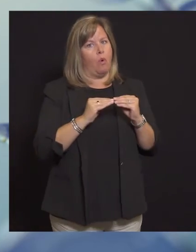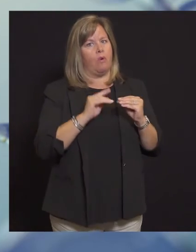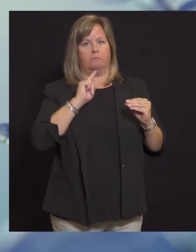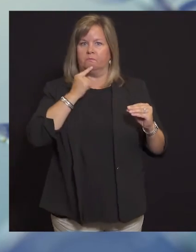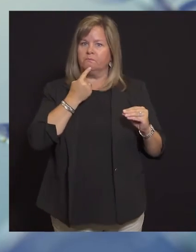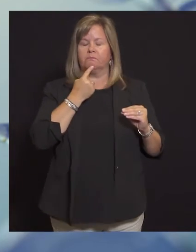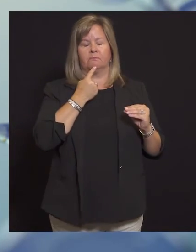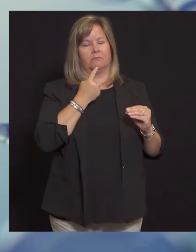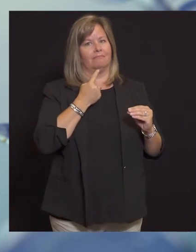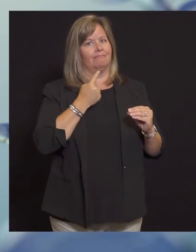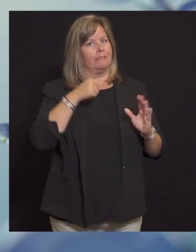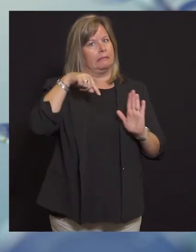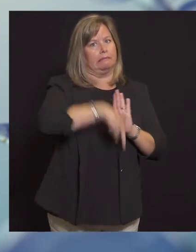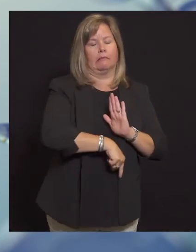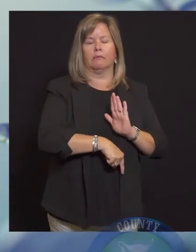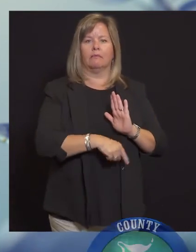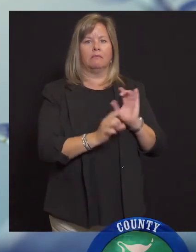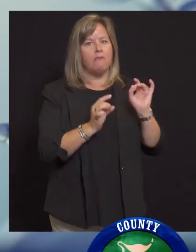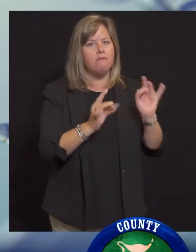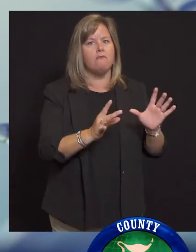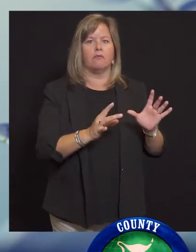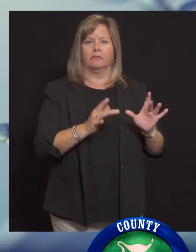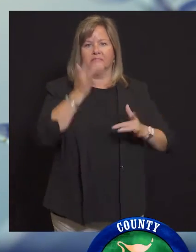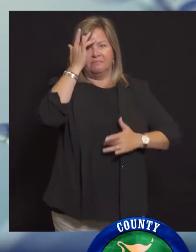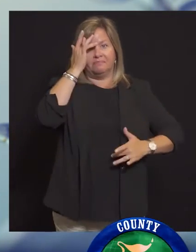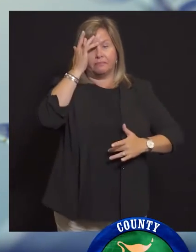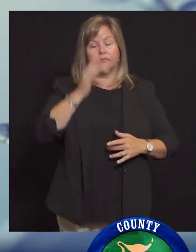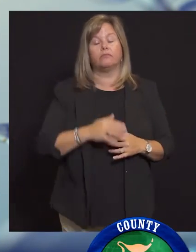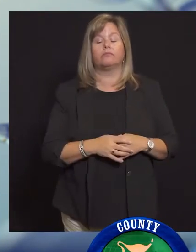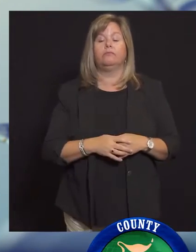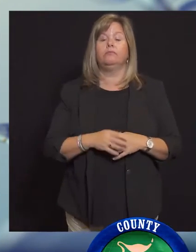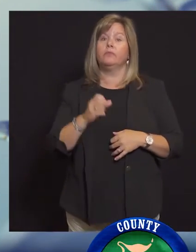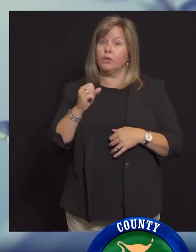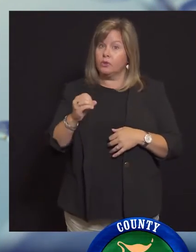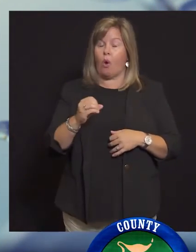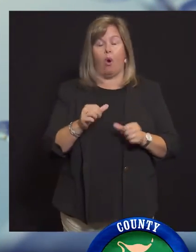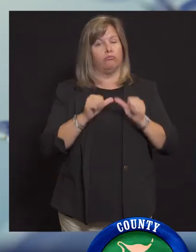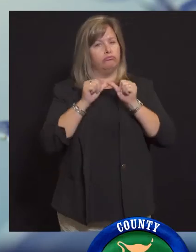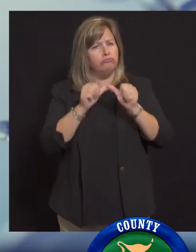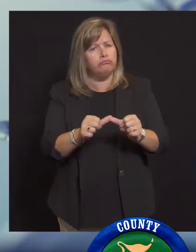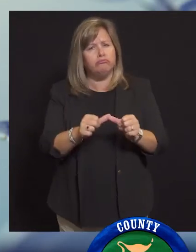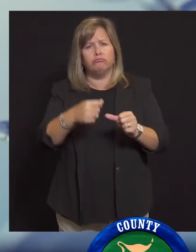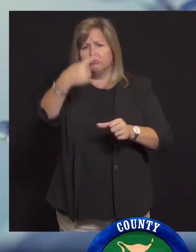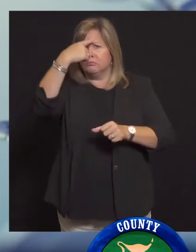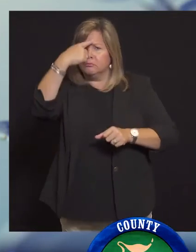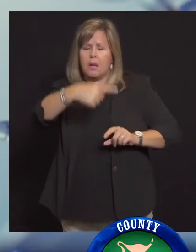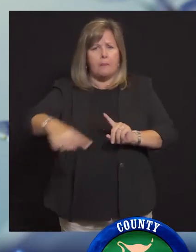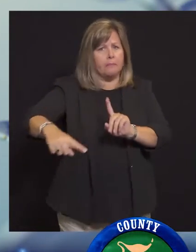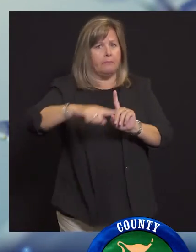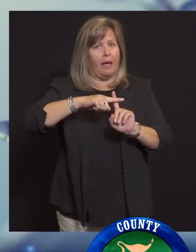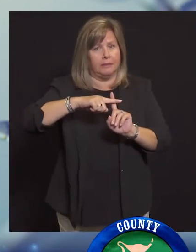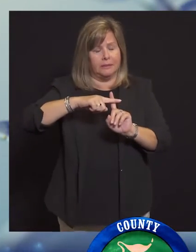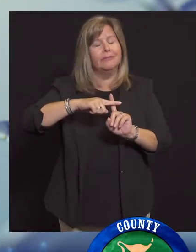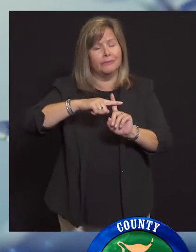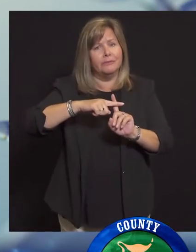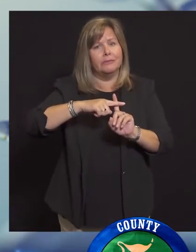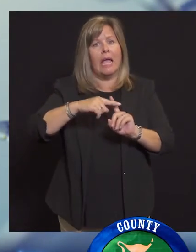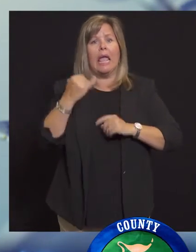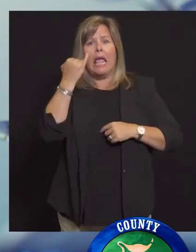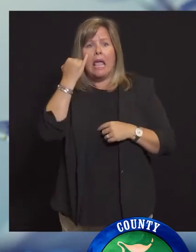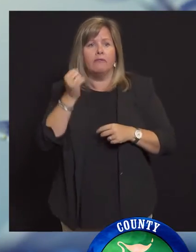eso es algo por lo que estar agradeciendo, porque muchas otras personas están teniendo una experiencia muy diferente.